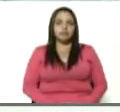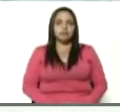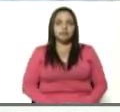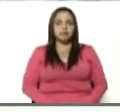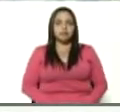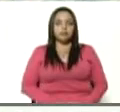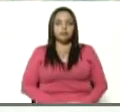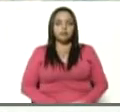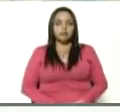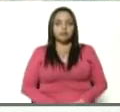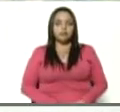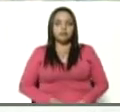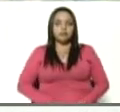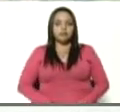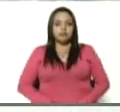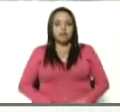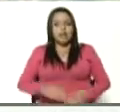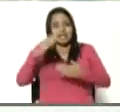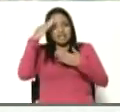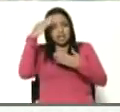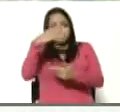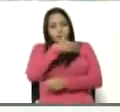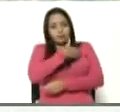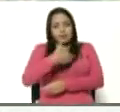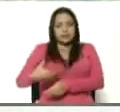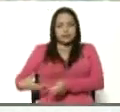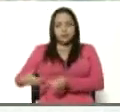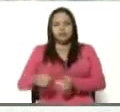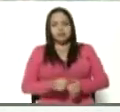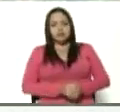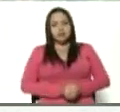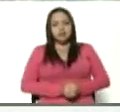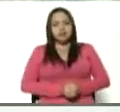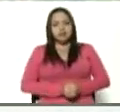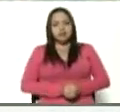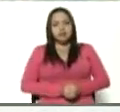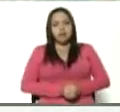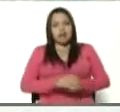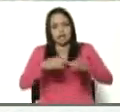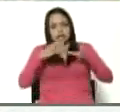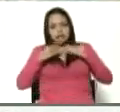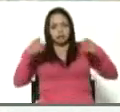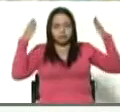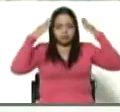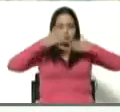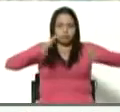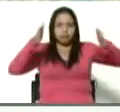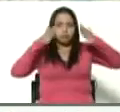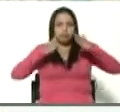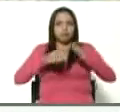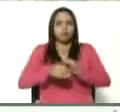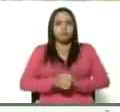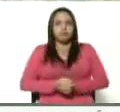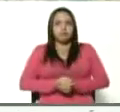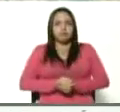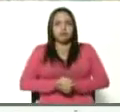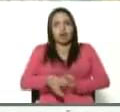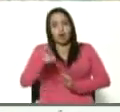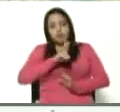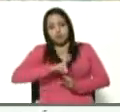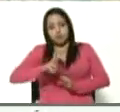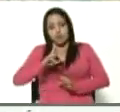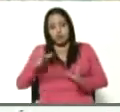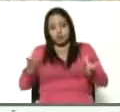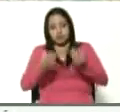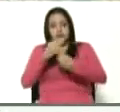Saludos, mi comandante en jefe, presidente. Cumpliendo sus instrucciones, a través de nuestro ministro Castro